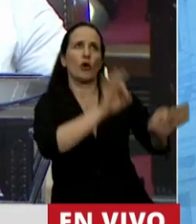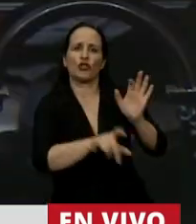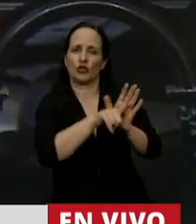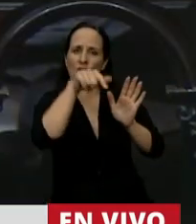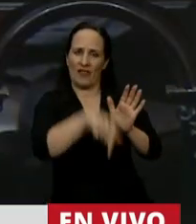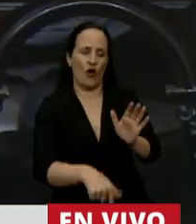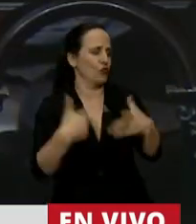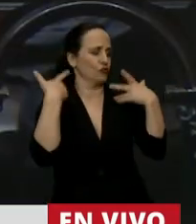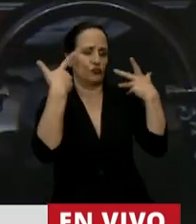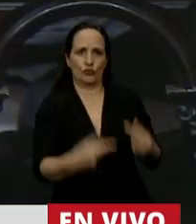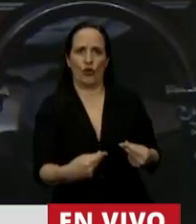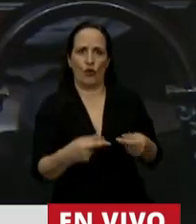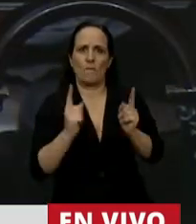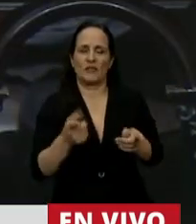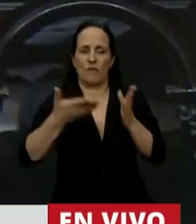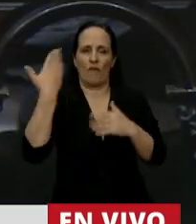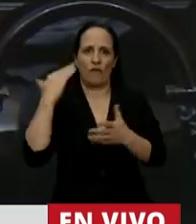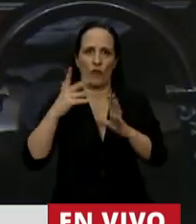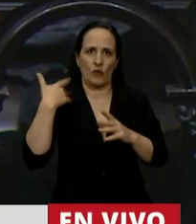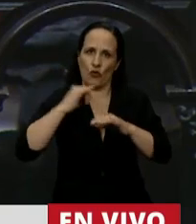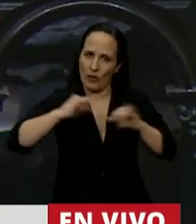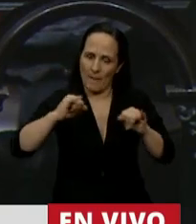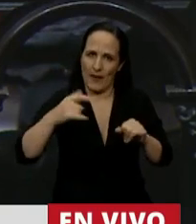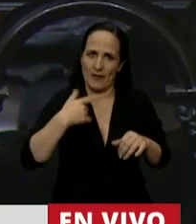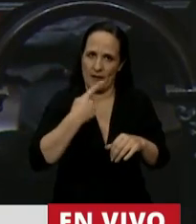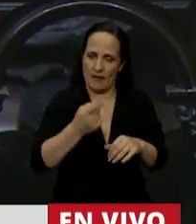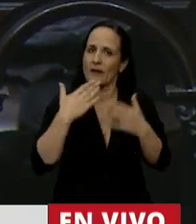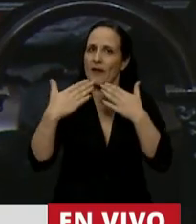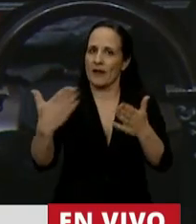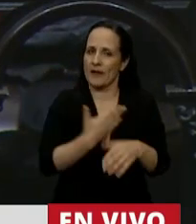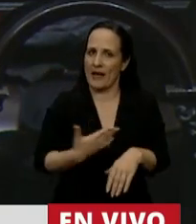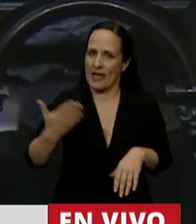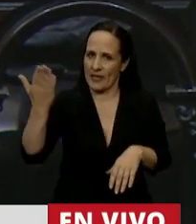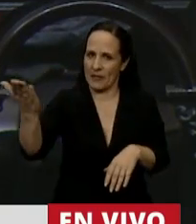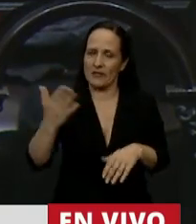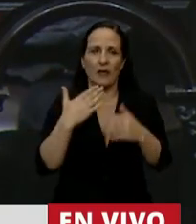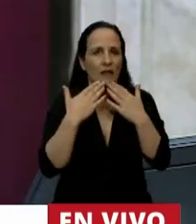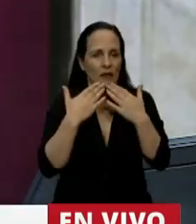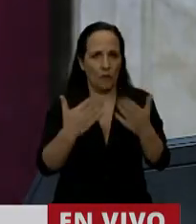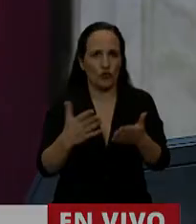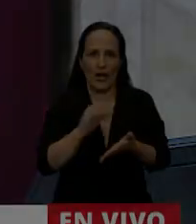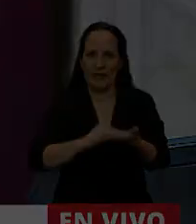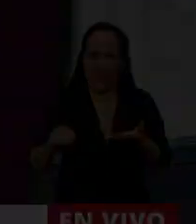que estamos tratando en este momento. Gracias, señor Presidente. Muchas gracias, diputado Ramón.